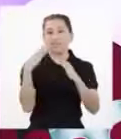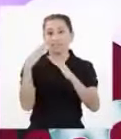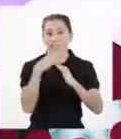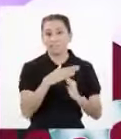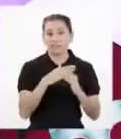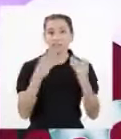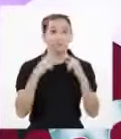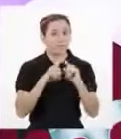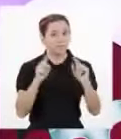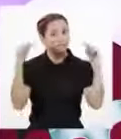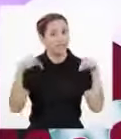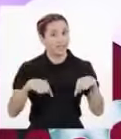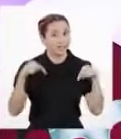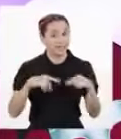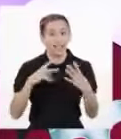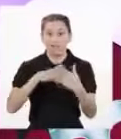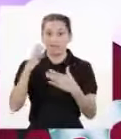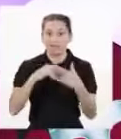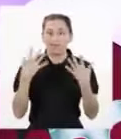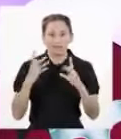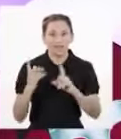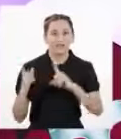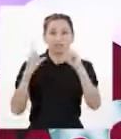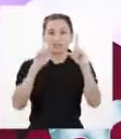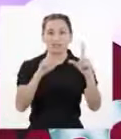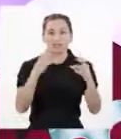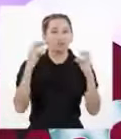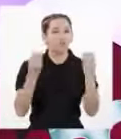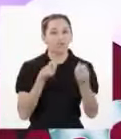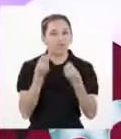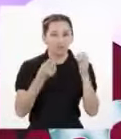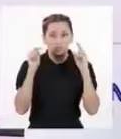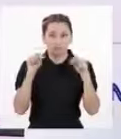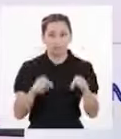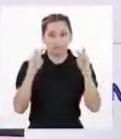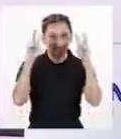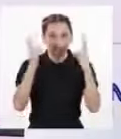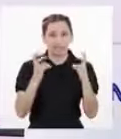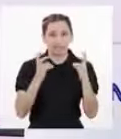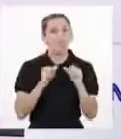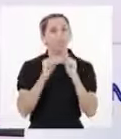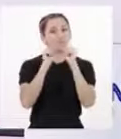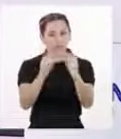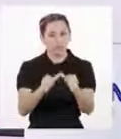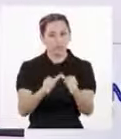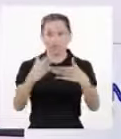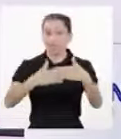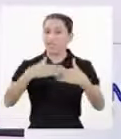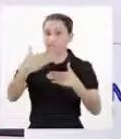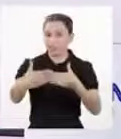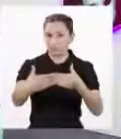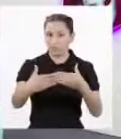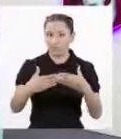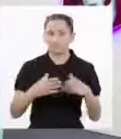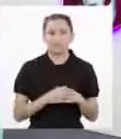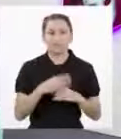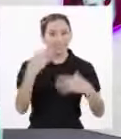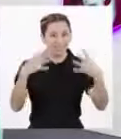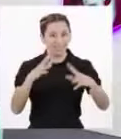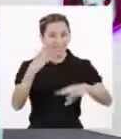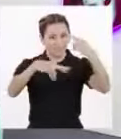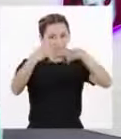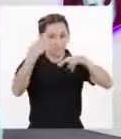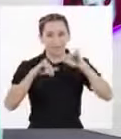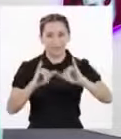estos programas, hemos fortalecido nuestros argumentos para poder cuestionar esta creencia Y seguiremos con ello después de la pausa ¡Ya